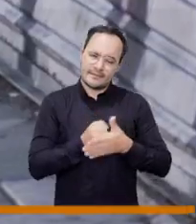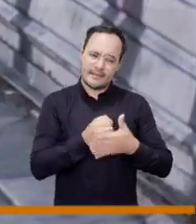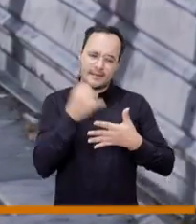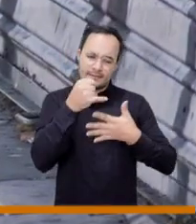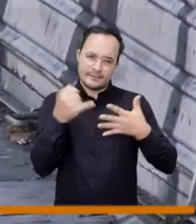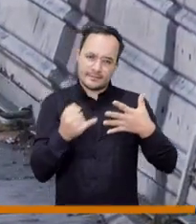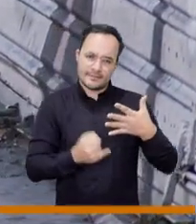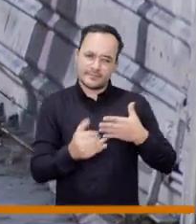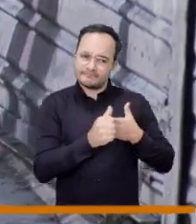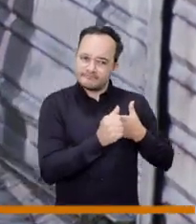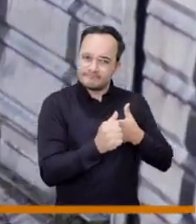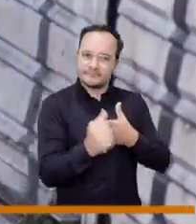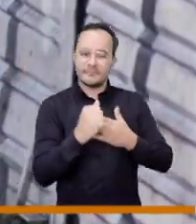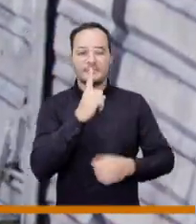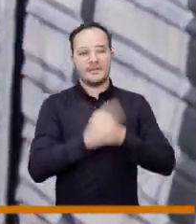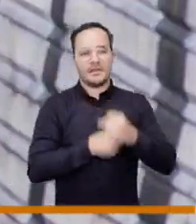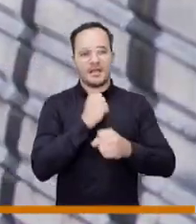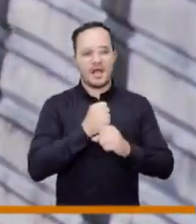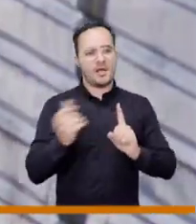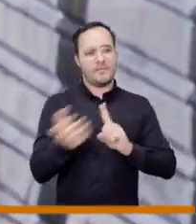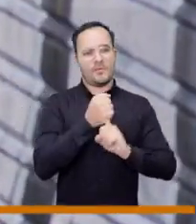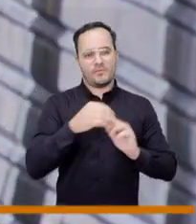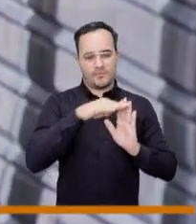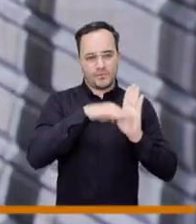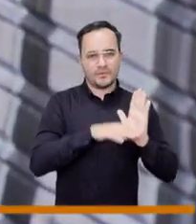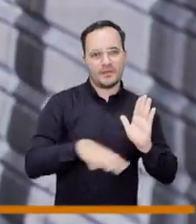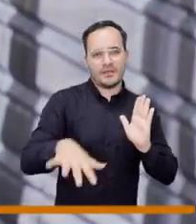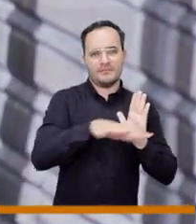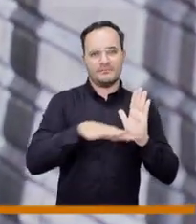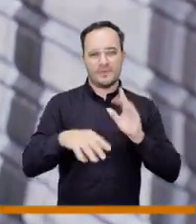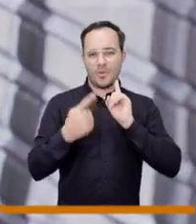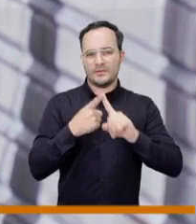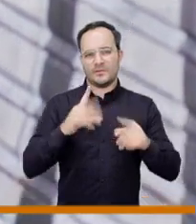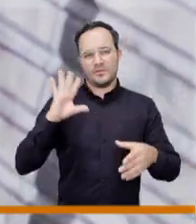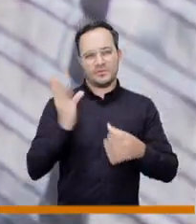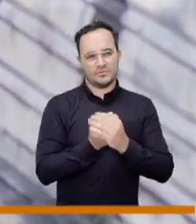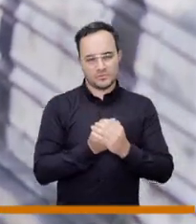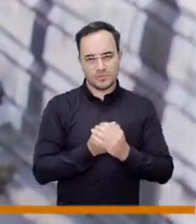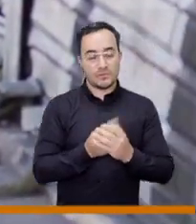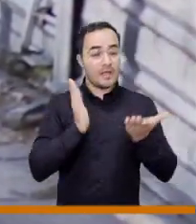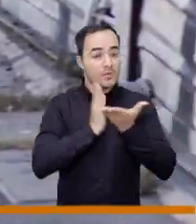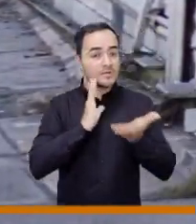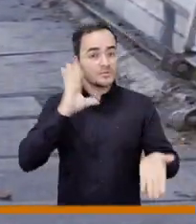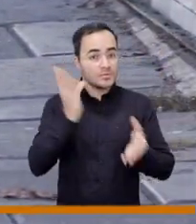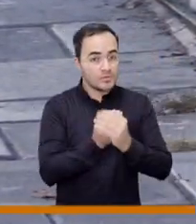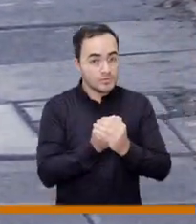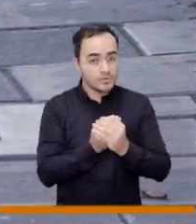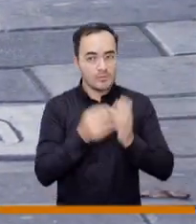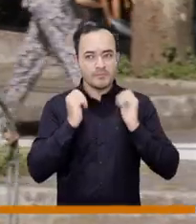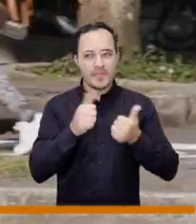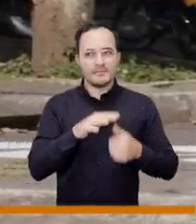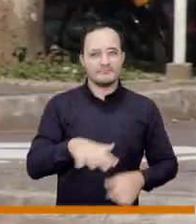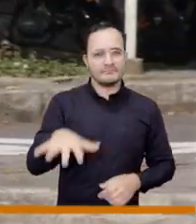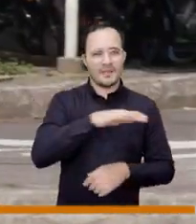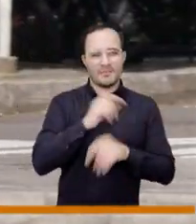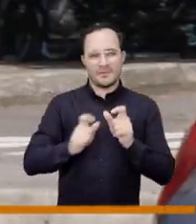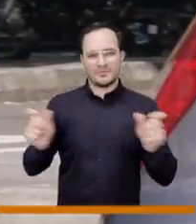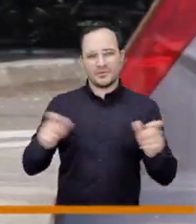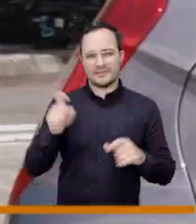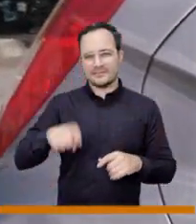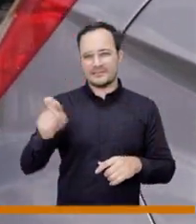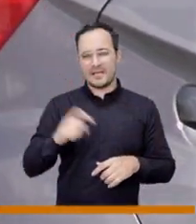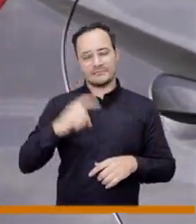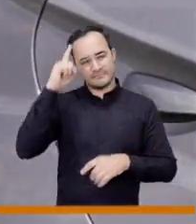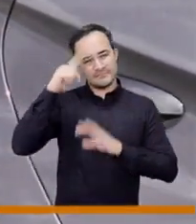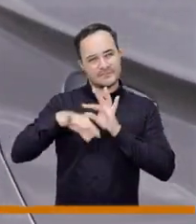de dar los lineamientos para el próximo año tener una política pública de inclusión de educación inclusiva para esta población